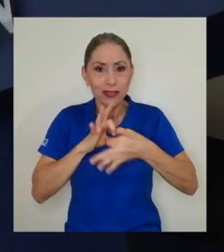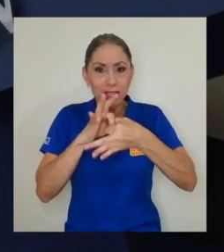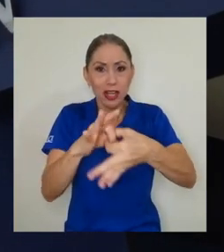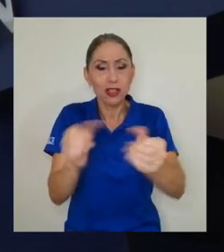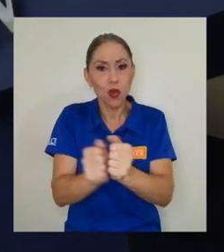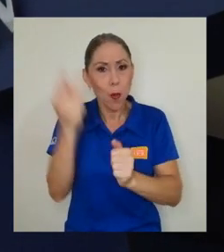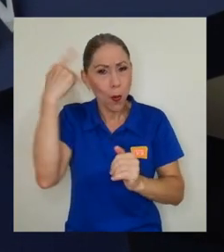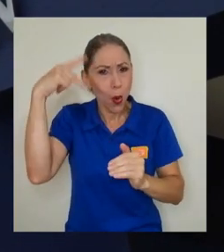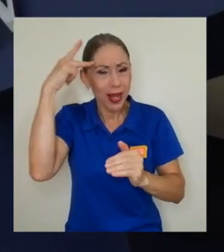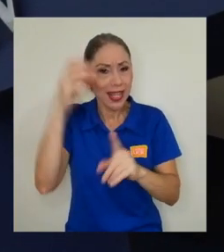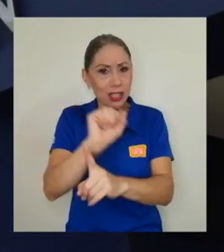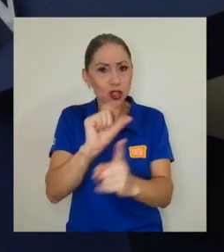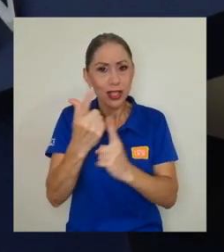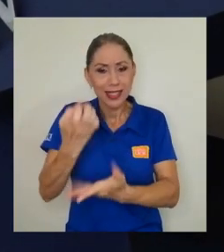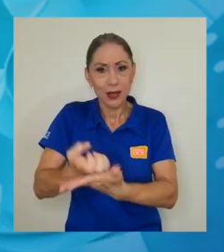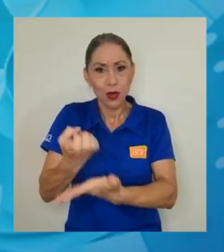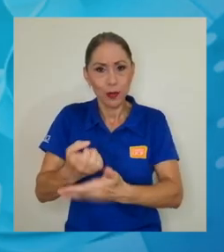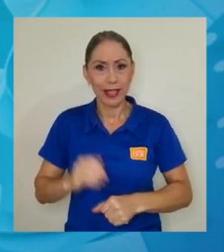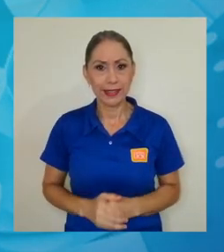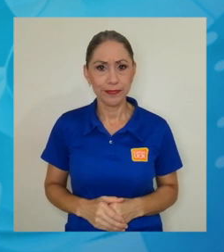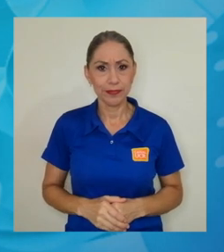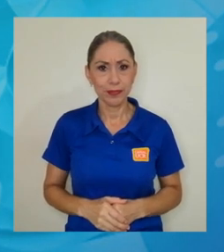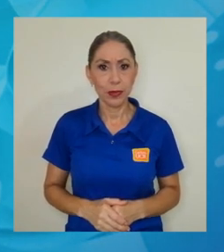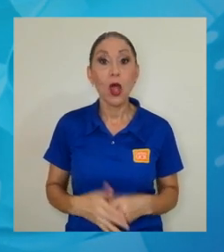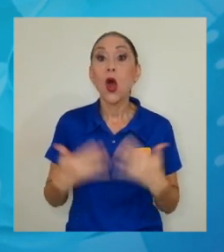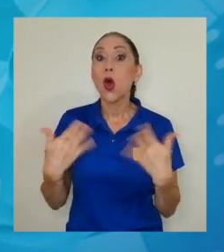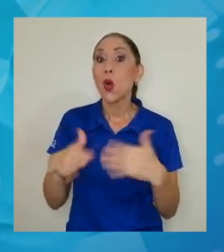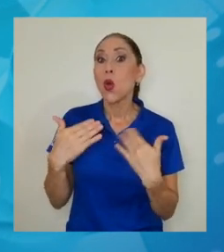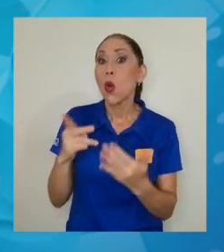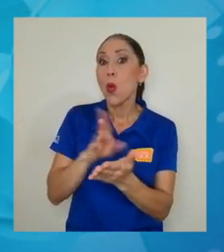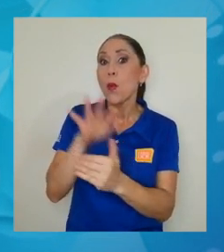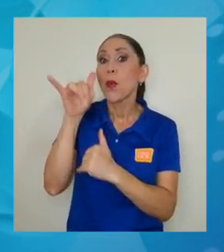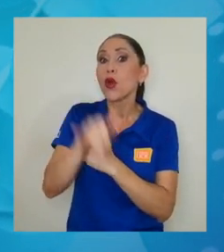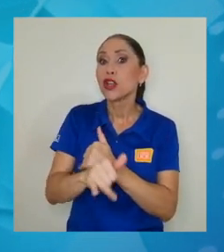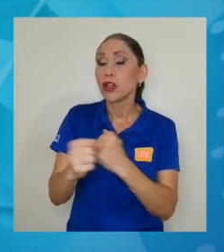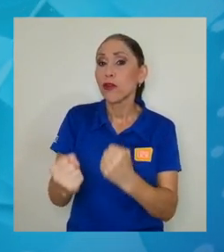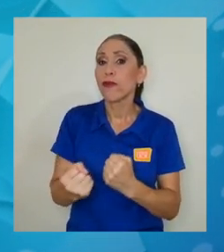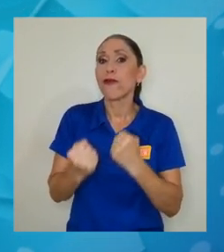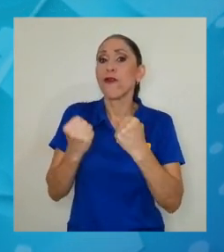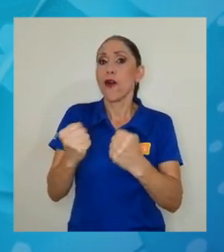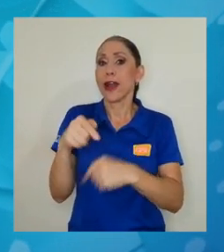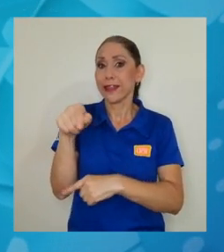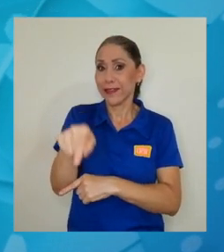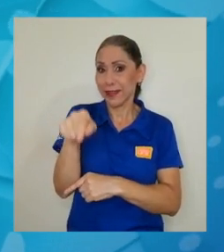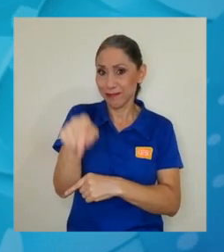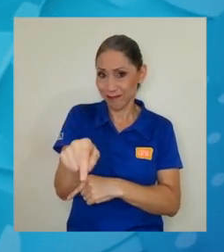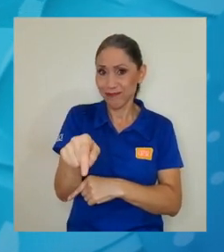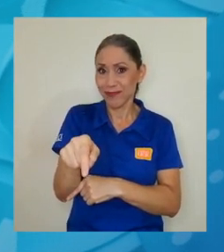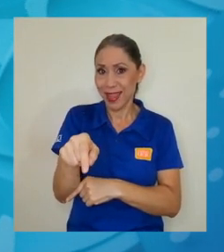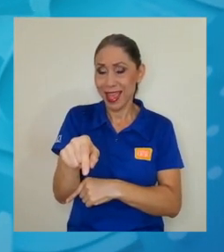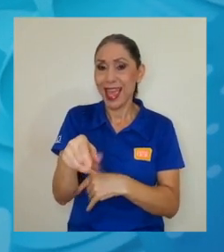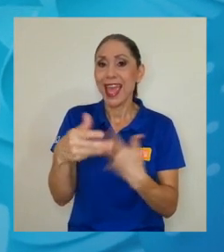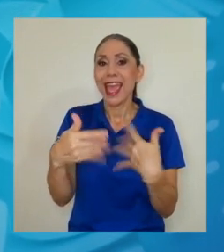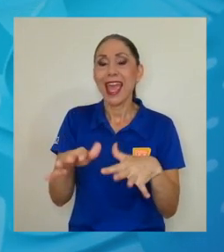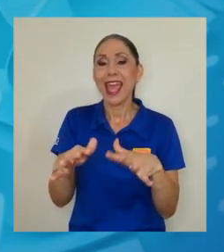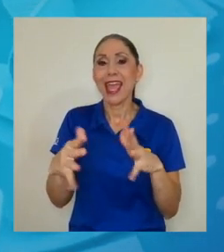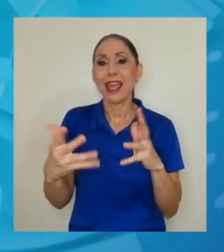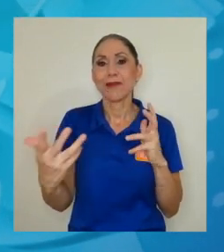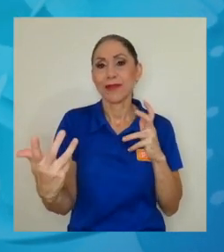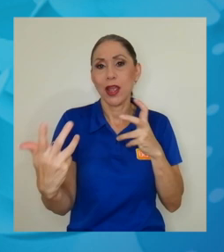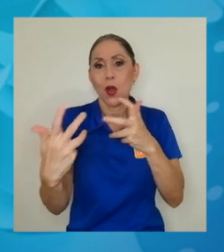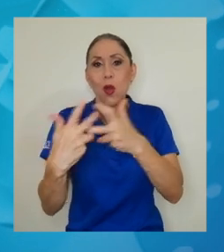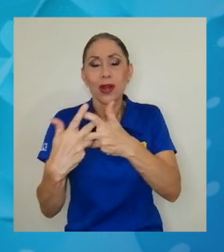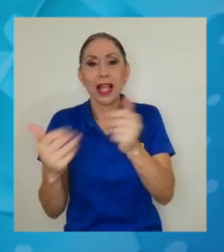y económicas. Hubo un proyecto fuerte de migración en concordancia con el